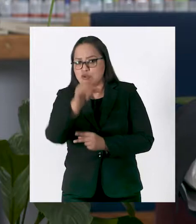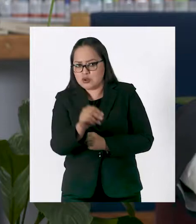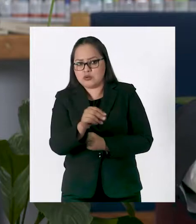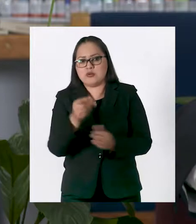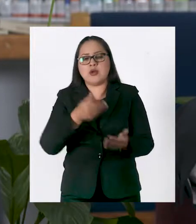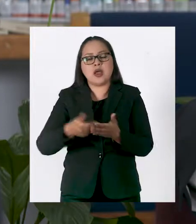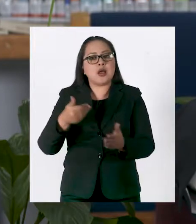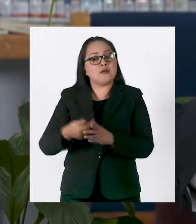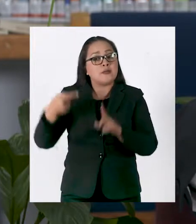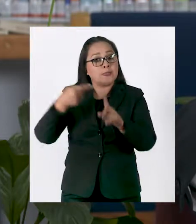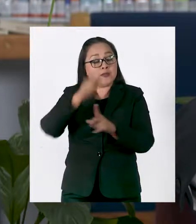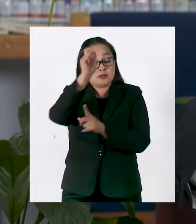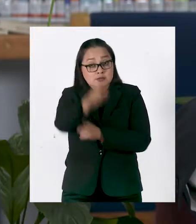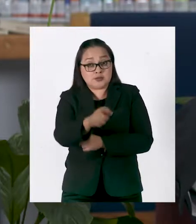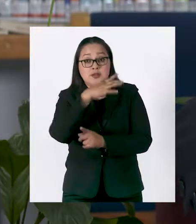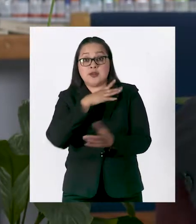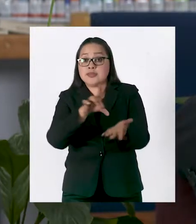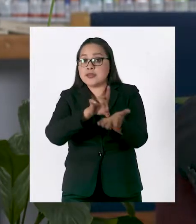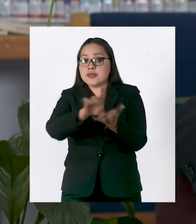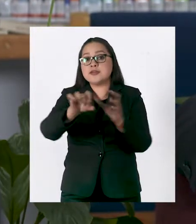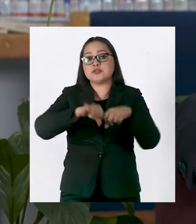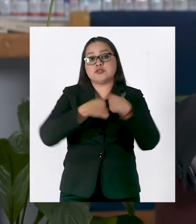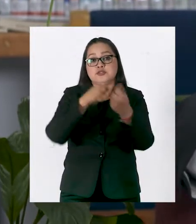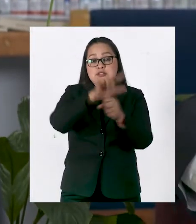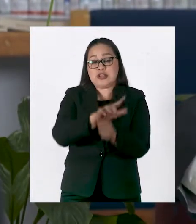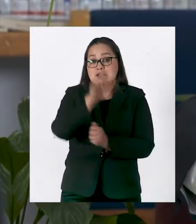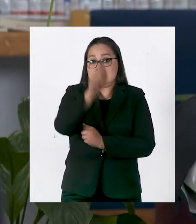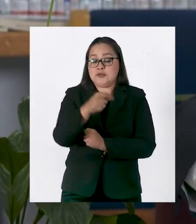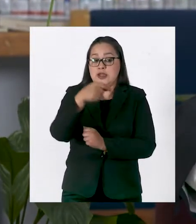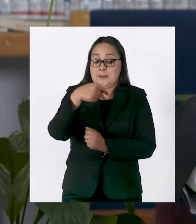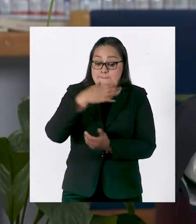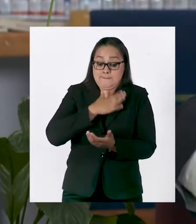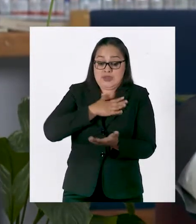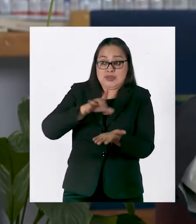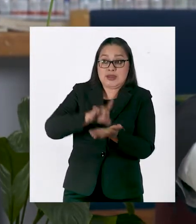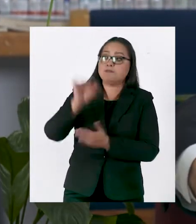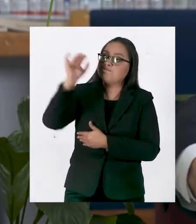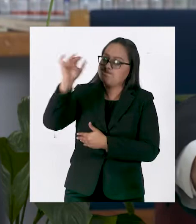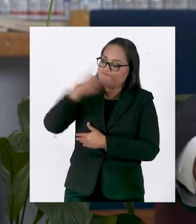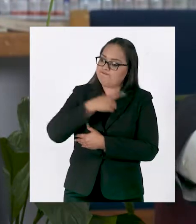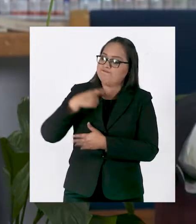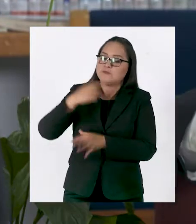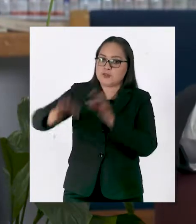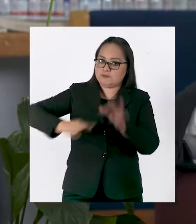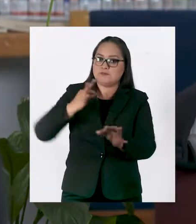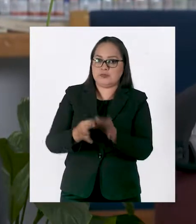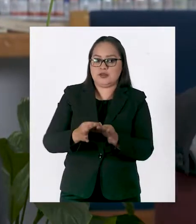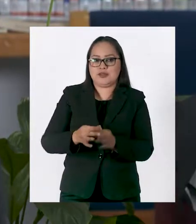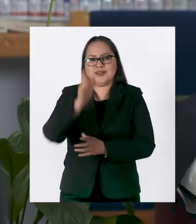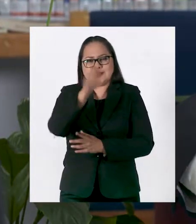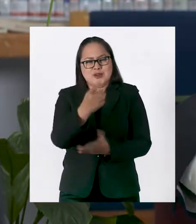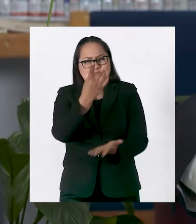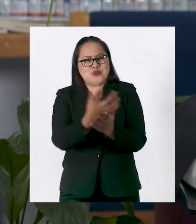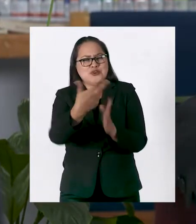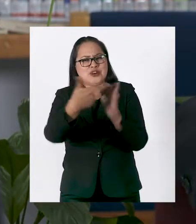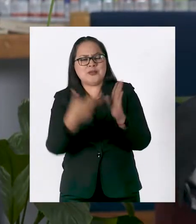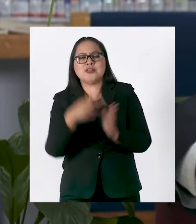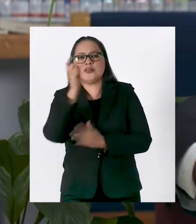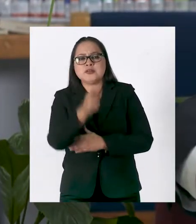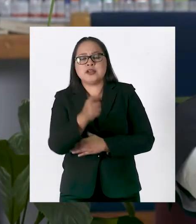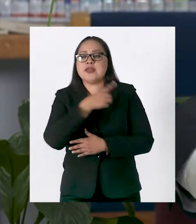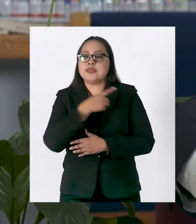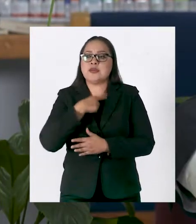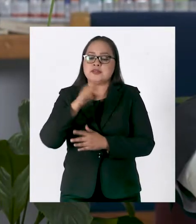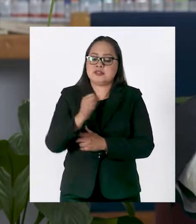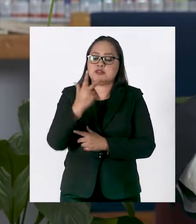de padrones. No, aquí estamos hablando de que se convierten en derechos sociales exigibles. Es decir, el único requisito es que se